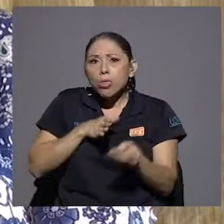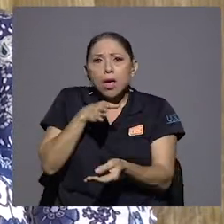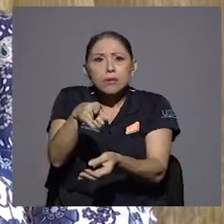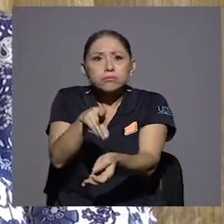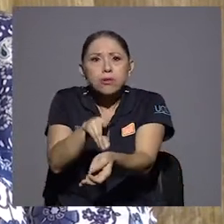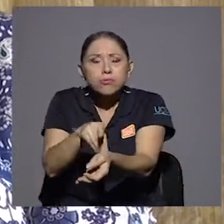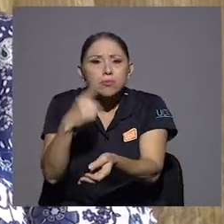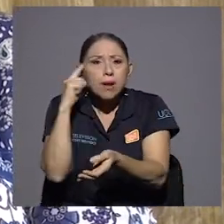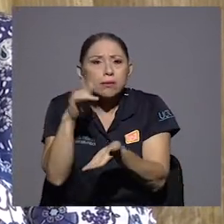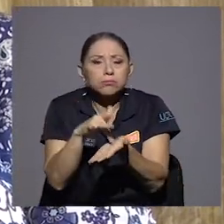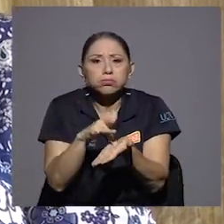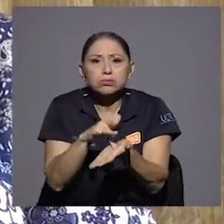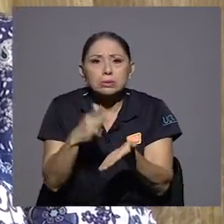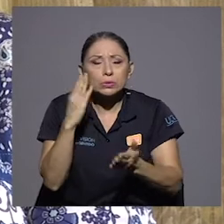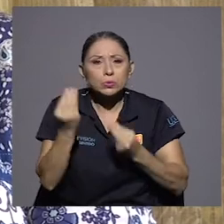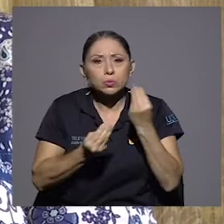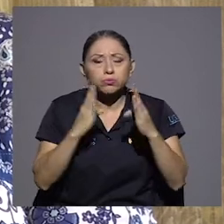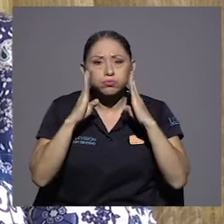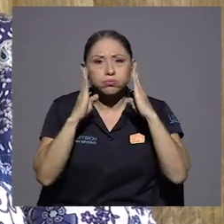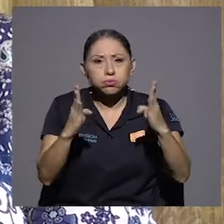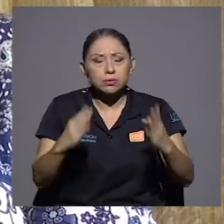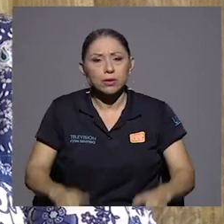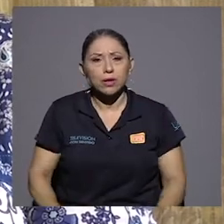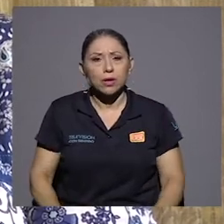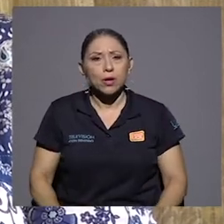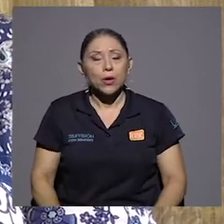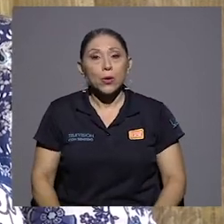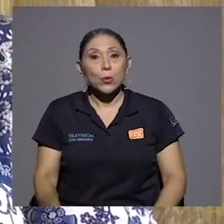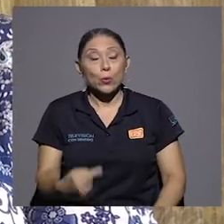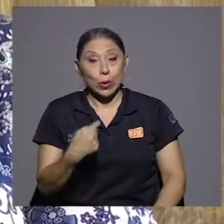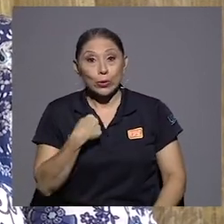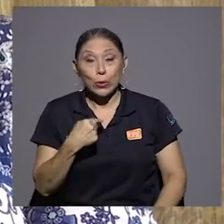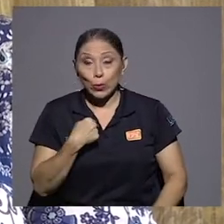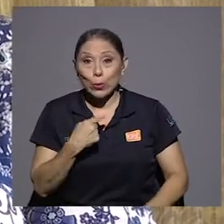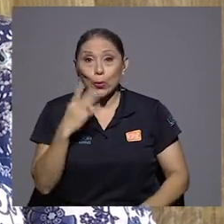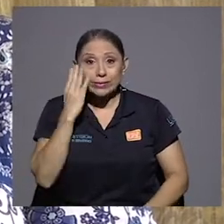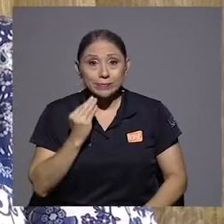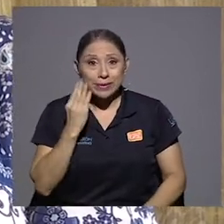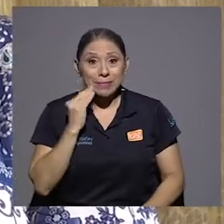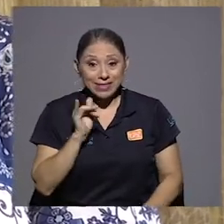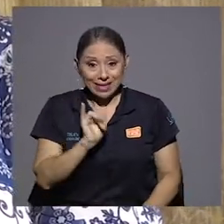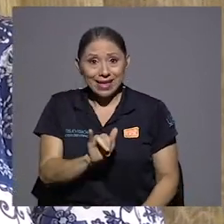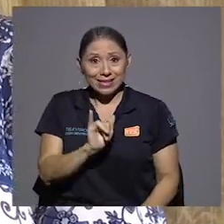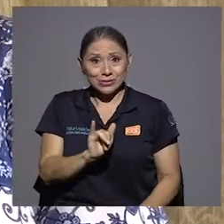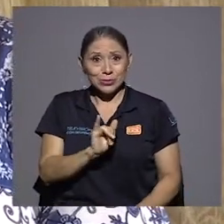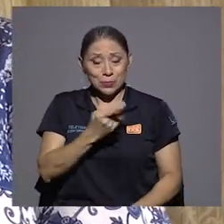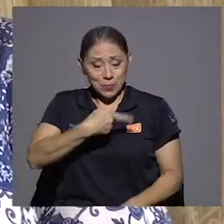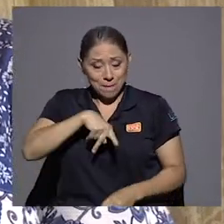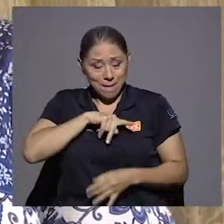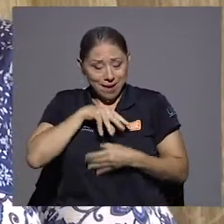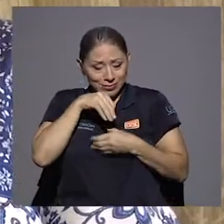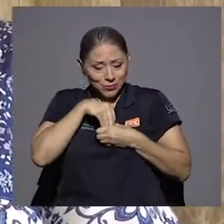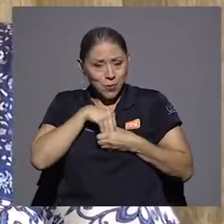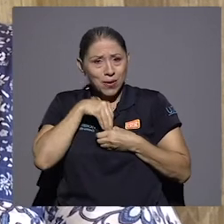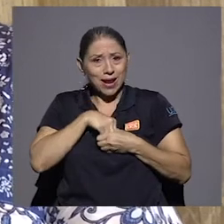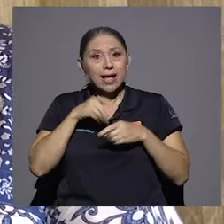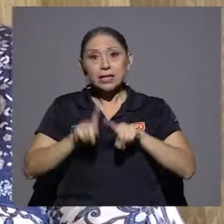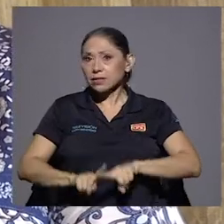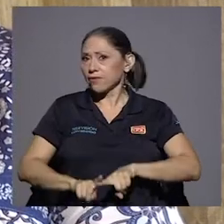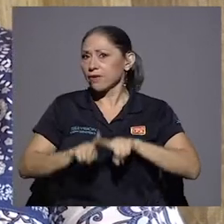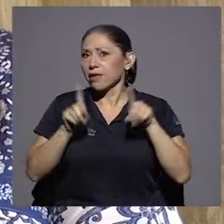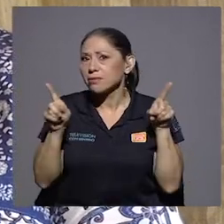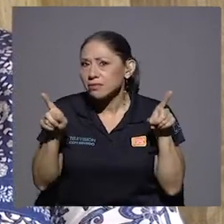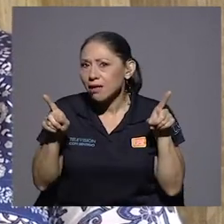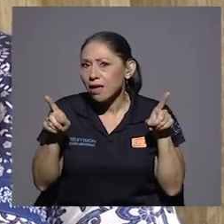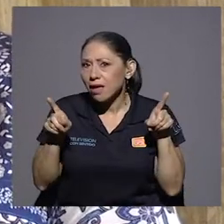Y cuando uno vive eso a flor de piel es muy diferente a ser un político